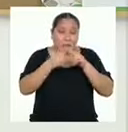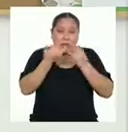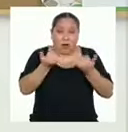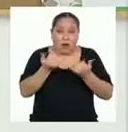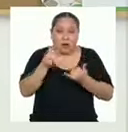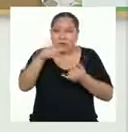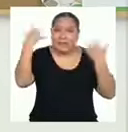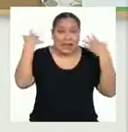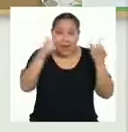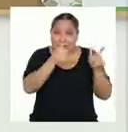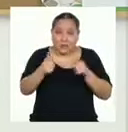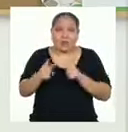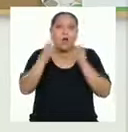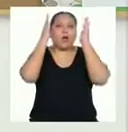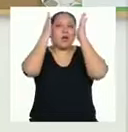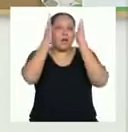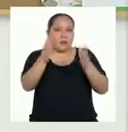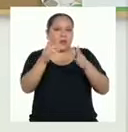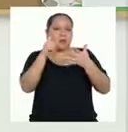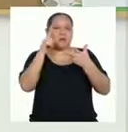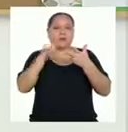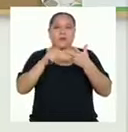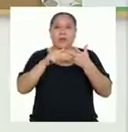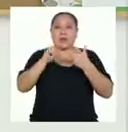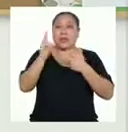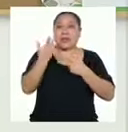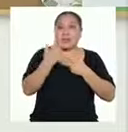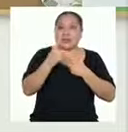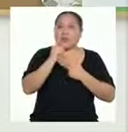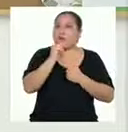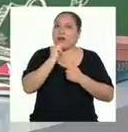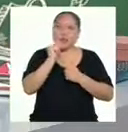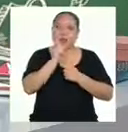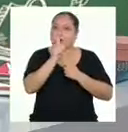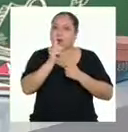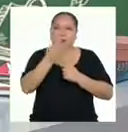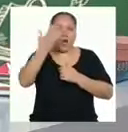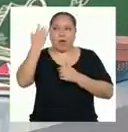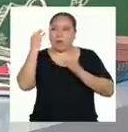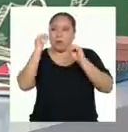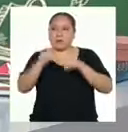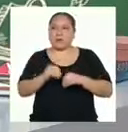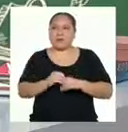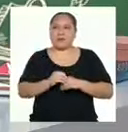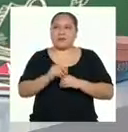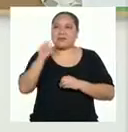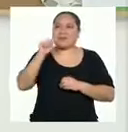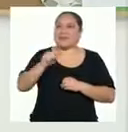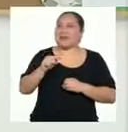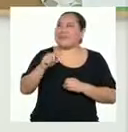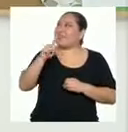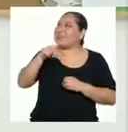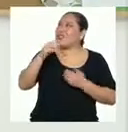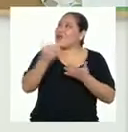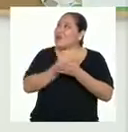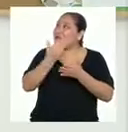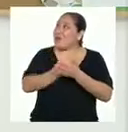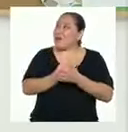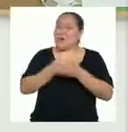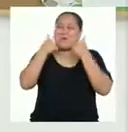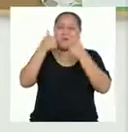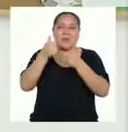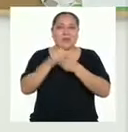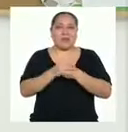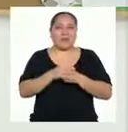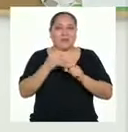presten mucha atención, porque el tercero de ellos no lo hemos aplicado antes. Un criterio nuevo. Genial. Pero antes de llegar